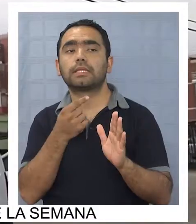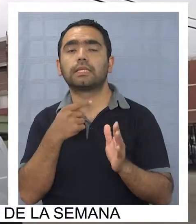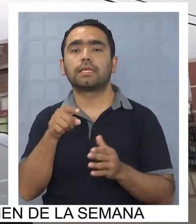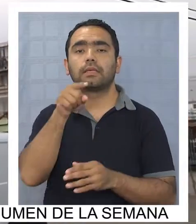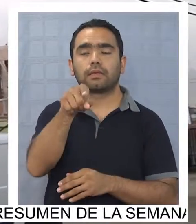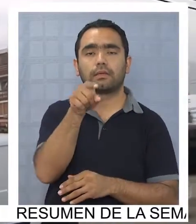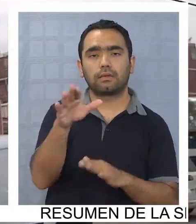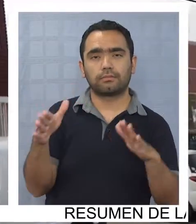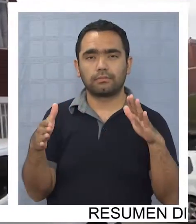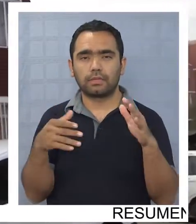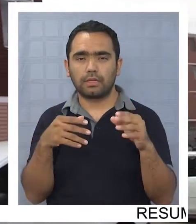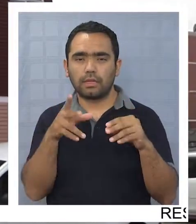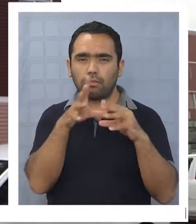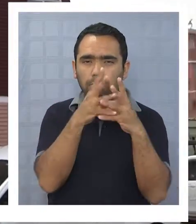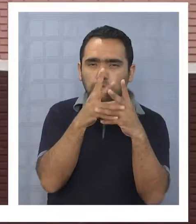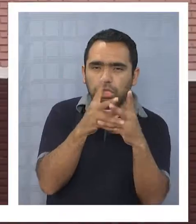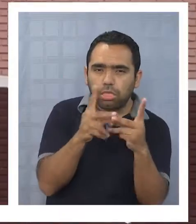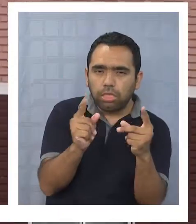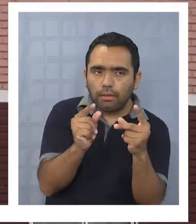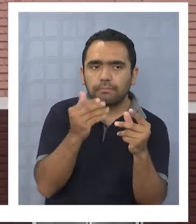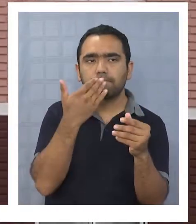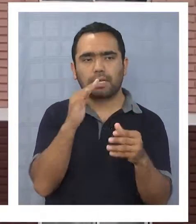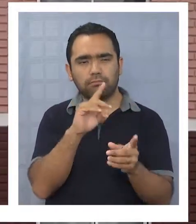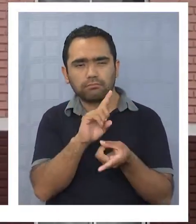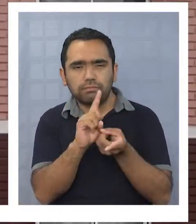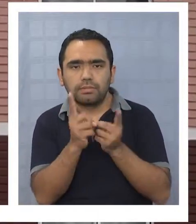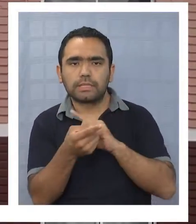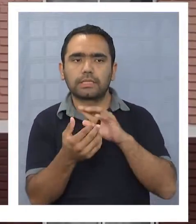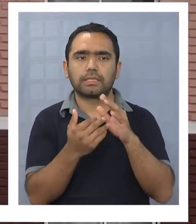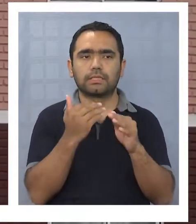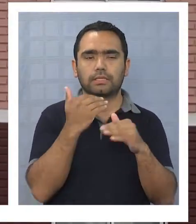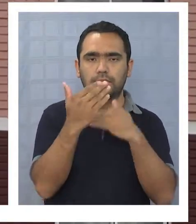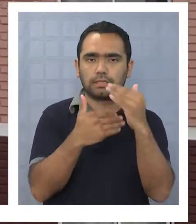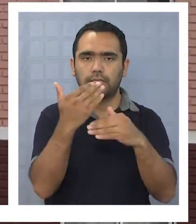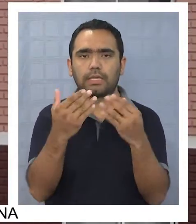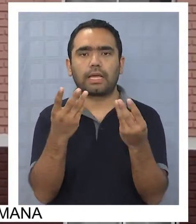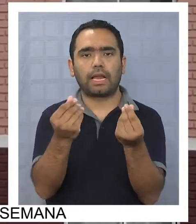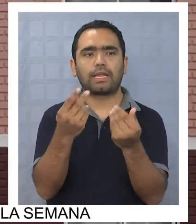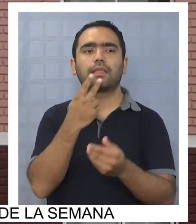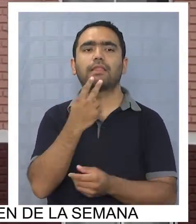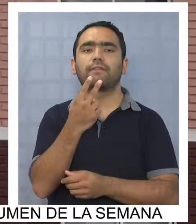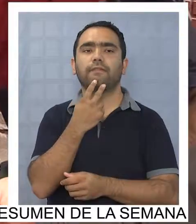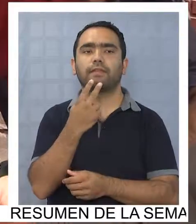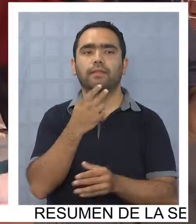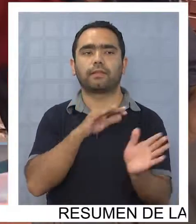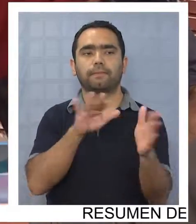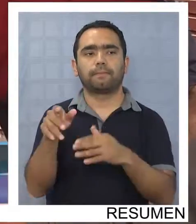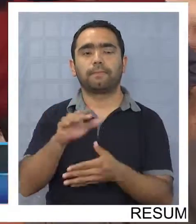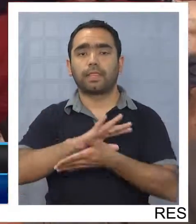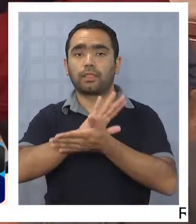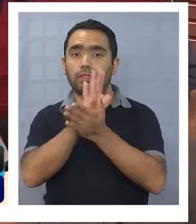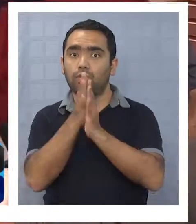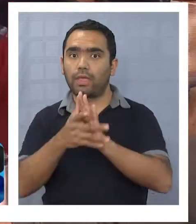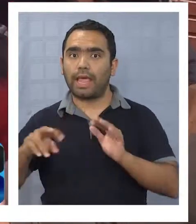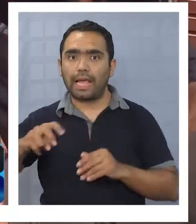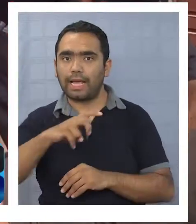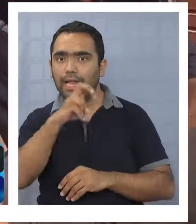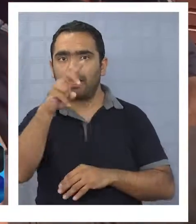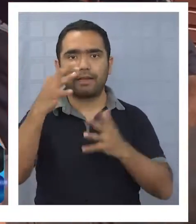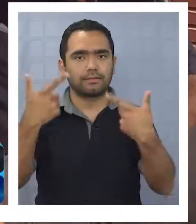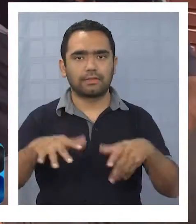deterioro de los edificios y a la vez mejorar la calidad de vida de sus propietarios. Ya que cambiaron todas las escaleras ya,